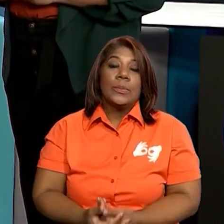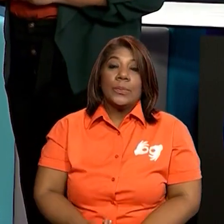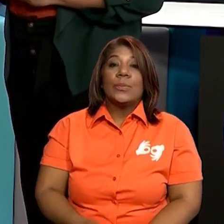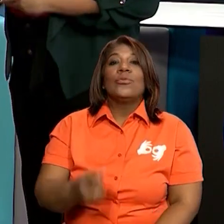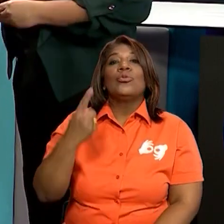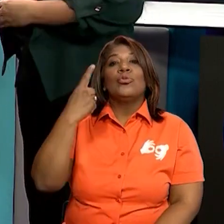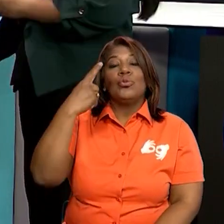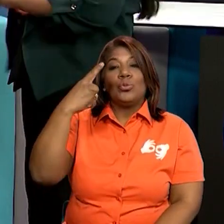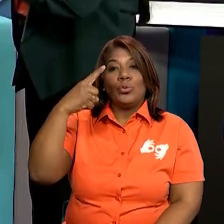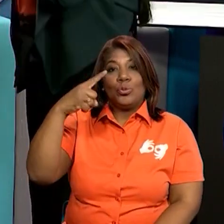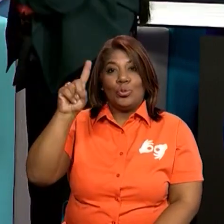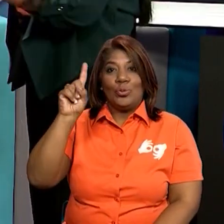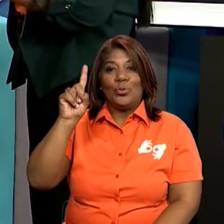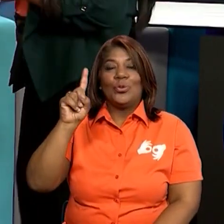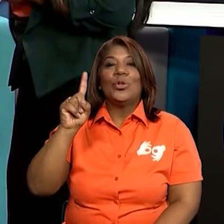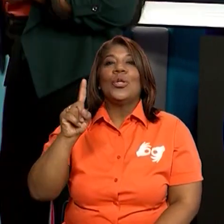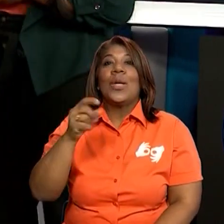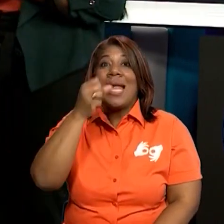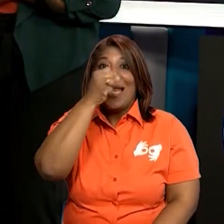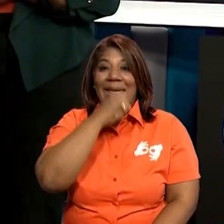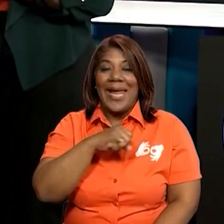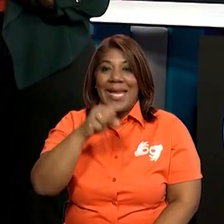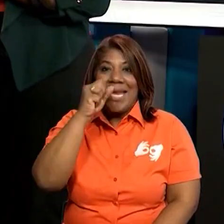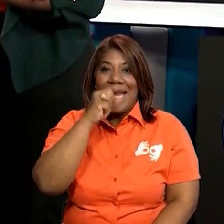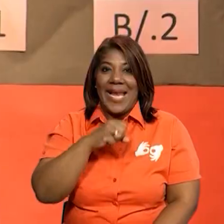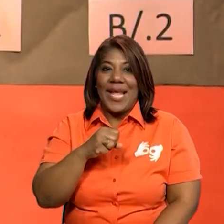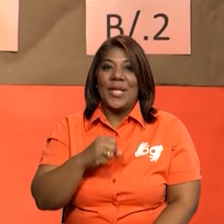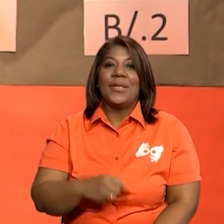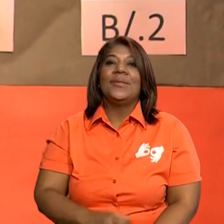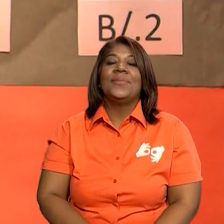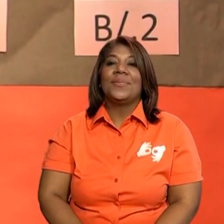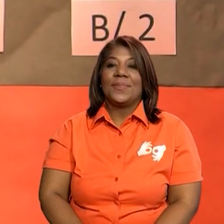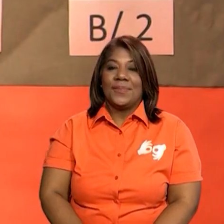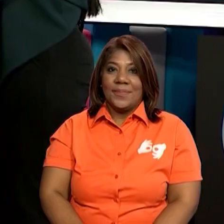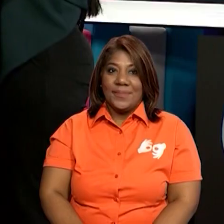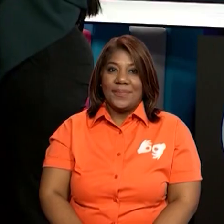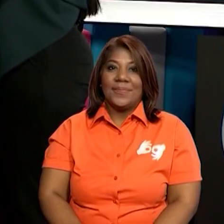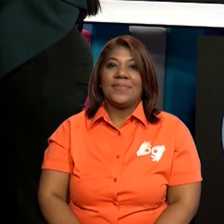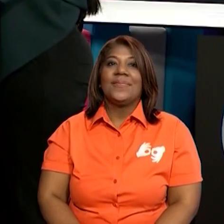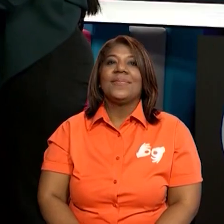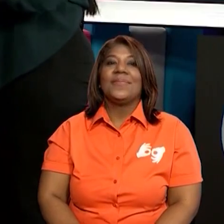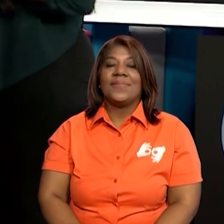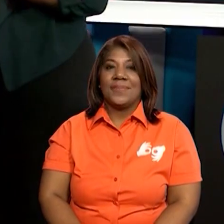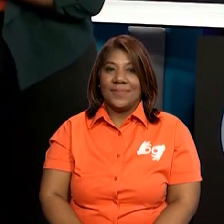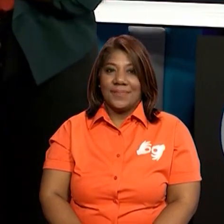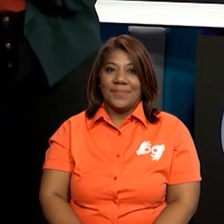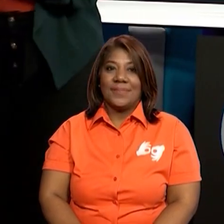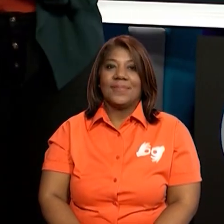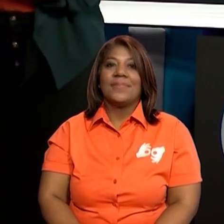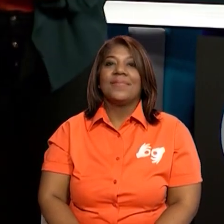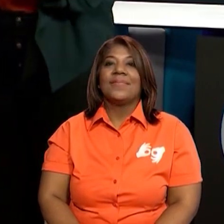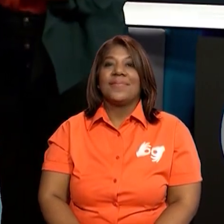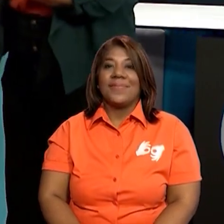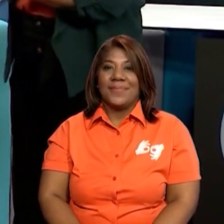Uno, muy bien. Entonces, se va a poder llevar el helado por un balboa. Muy bien, profesora, aquí lo tenemos.